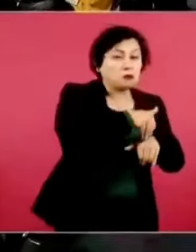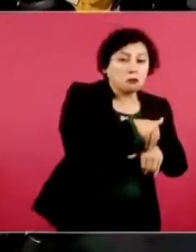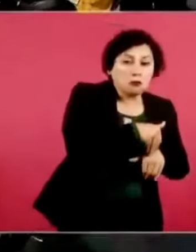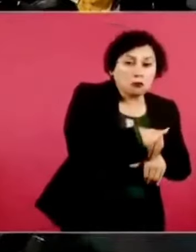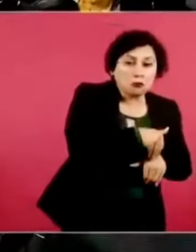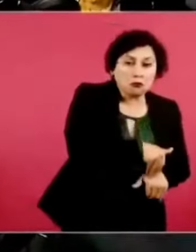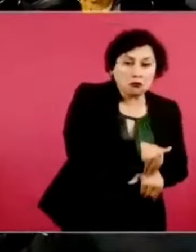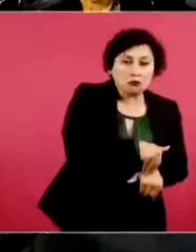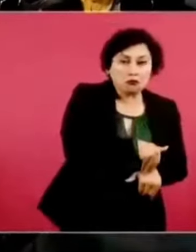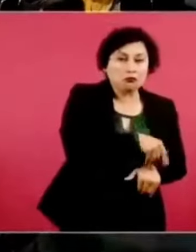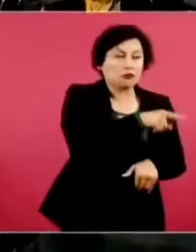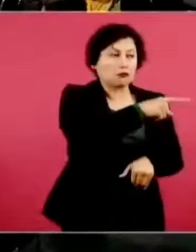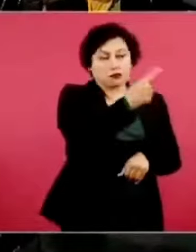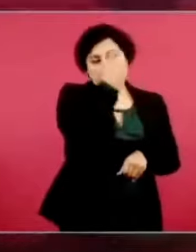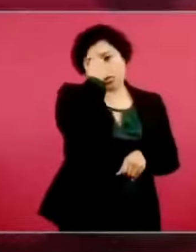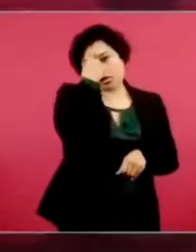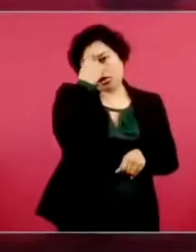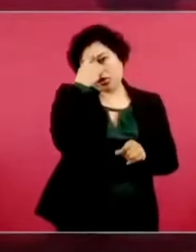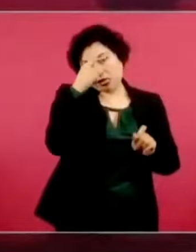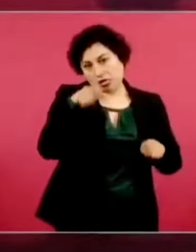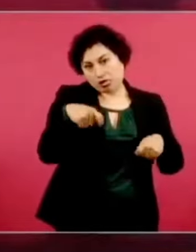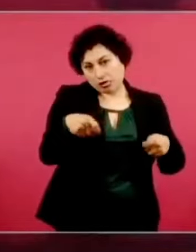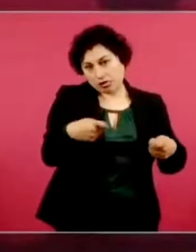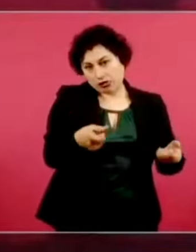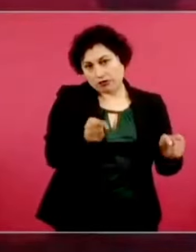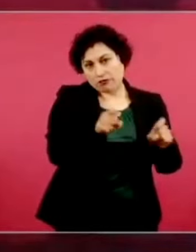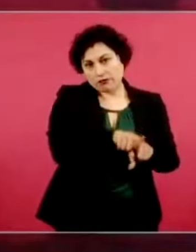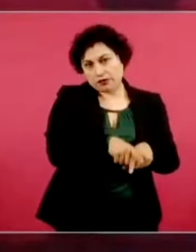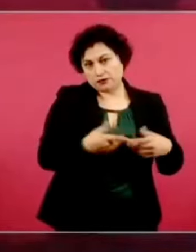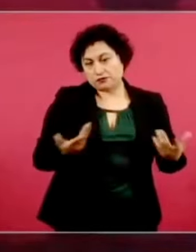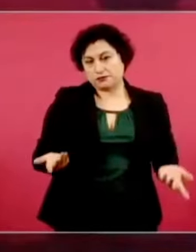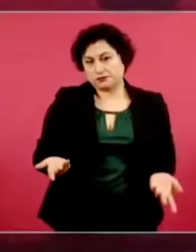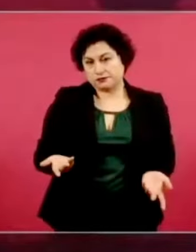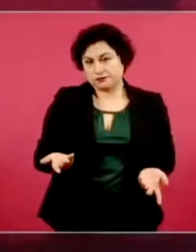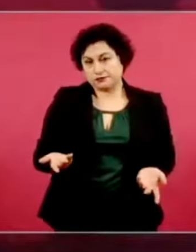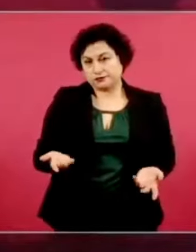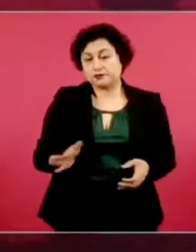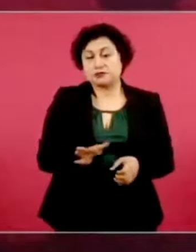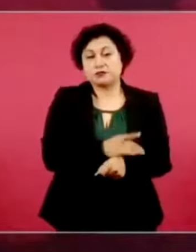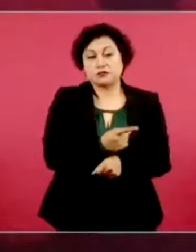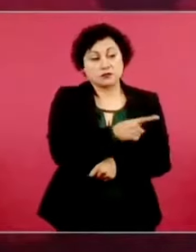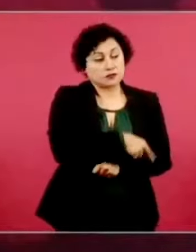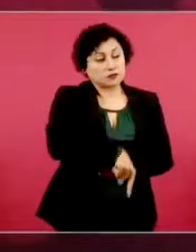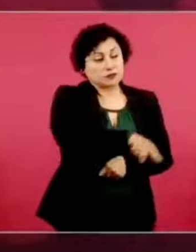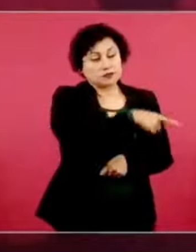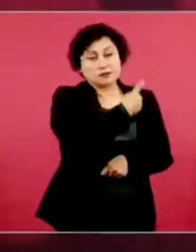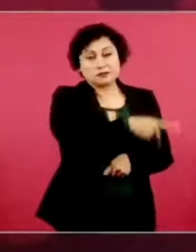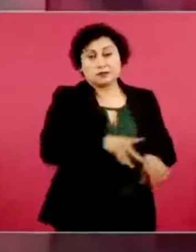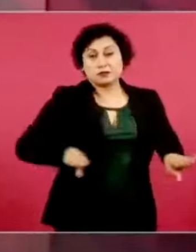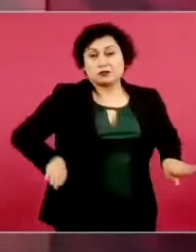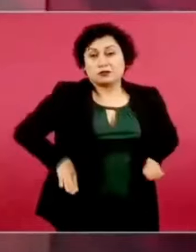Porque son clasistas, son racistas,